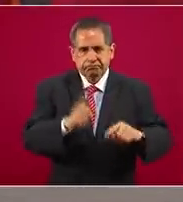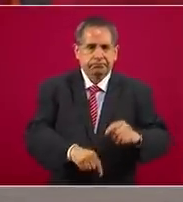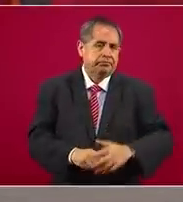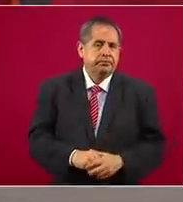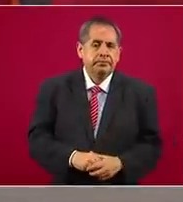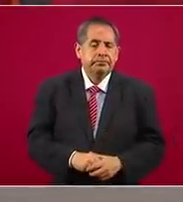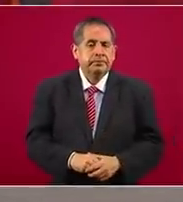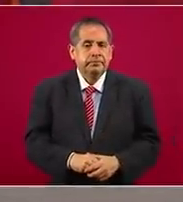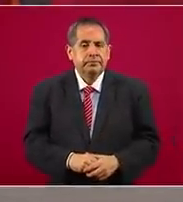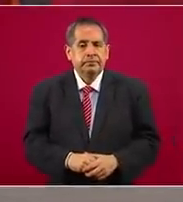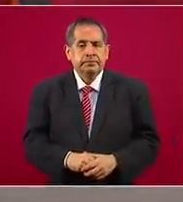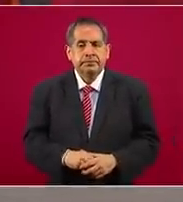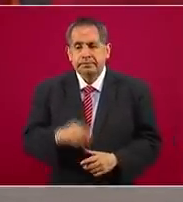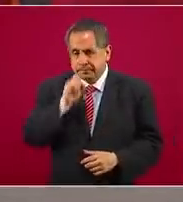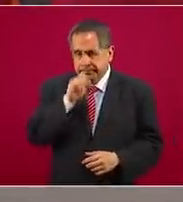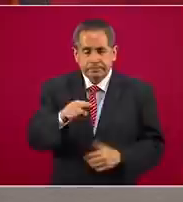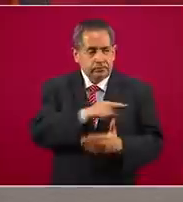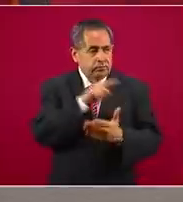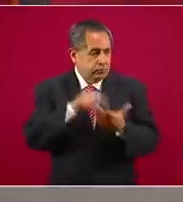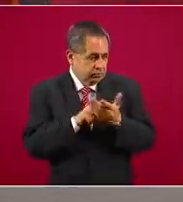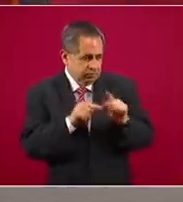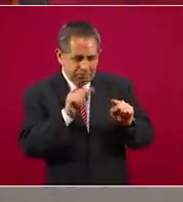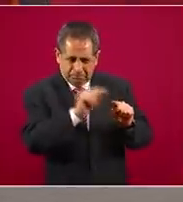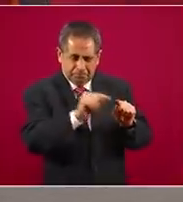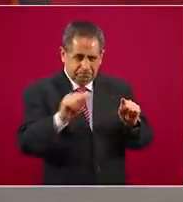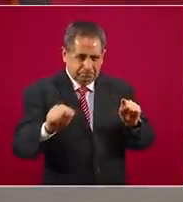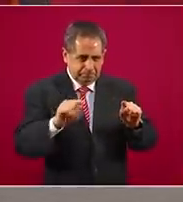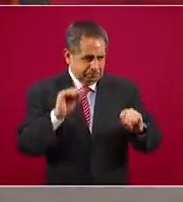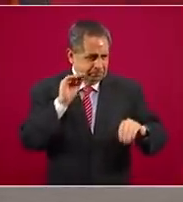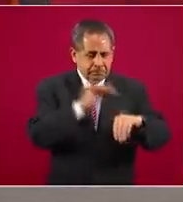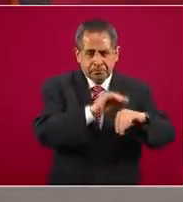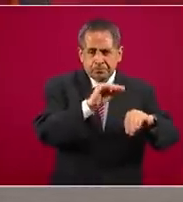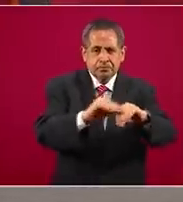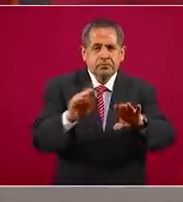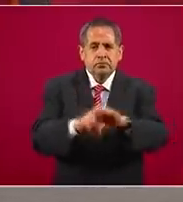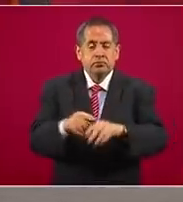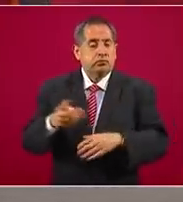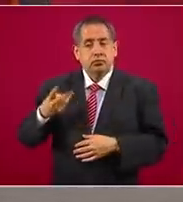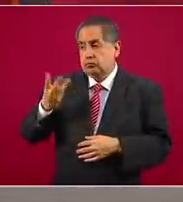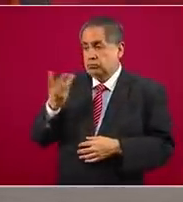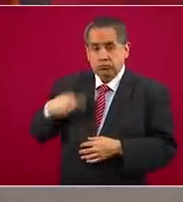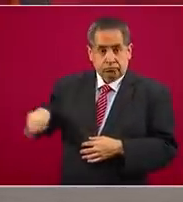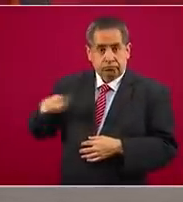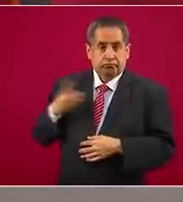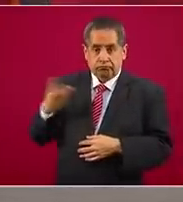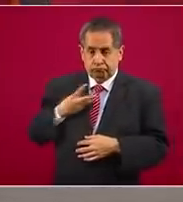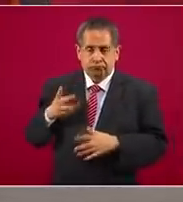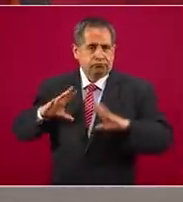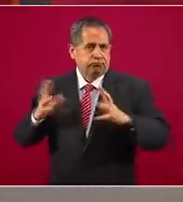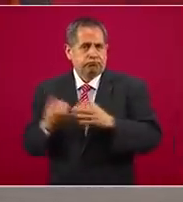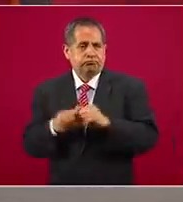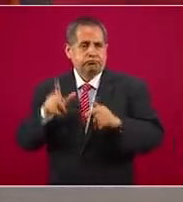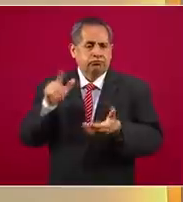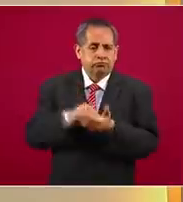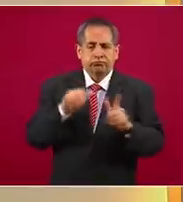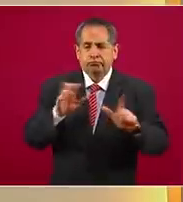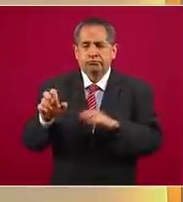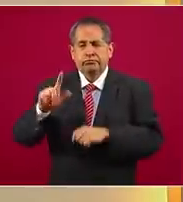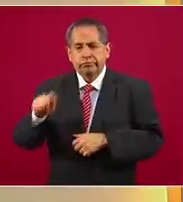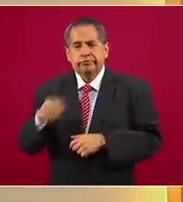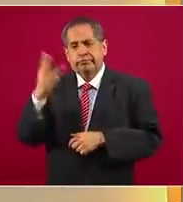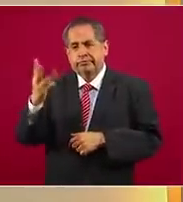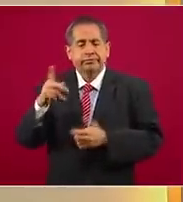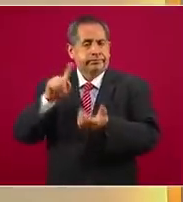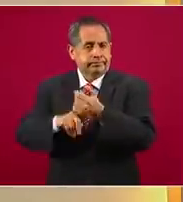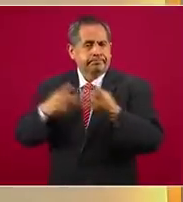Seguridad de instalaciones estratégicas. Las tres fuerzas, tenemos un efectivo de siete mil 773